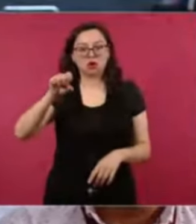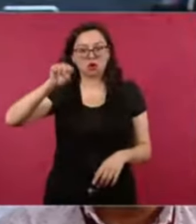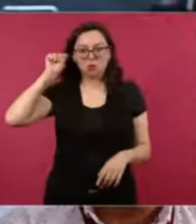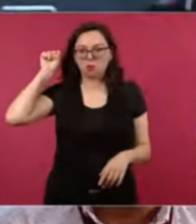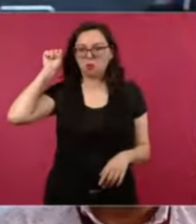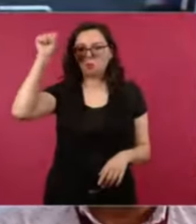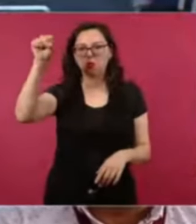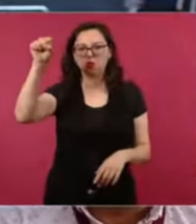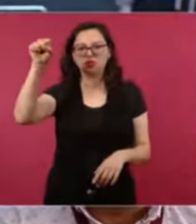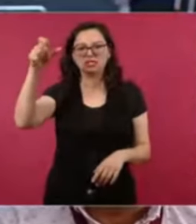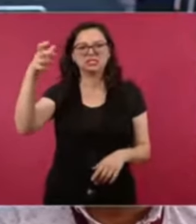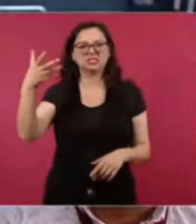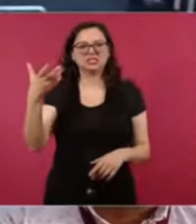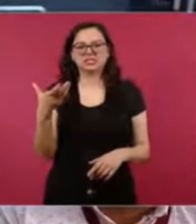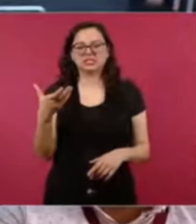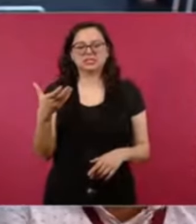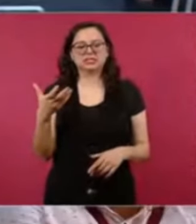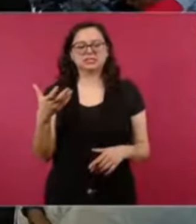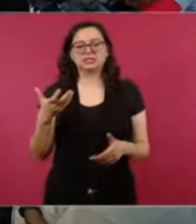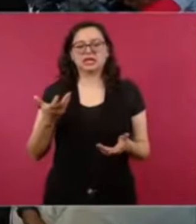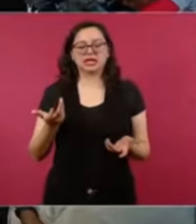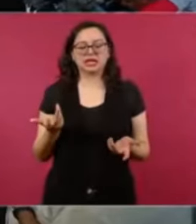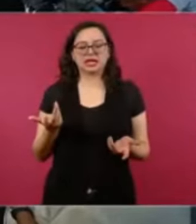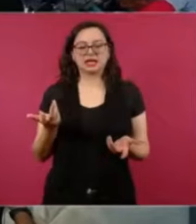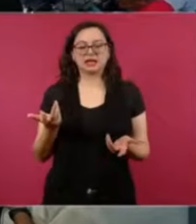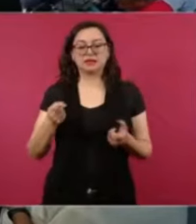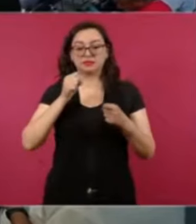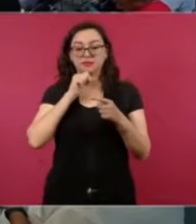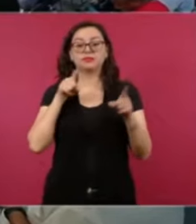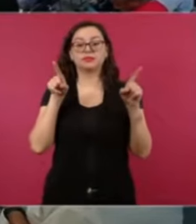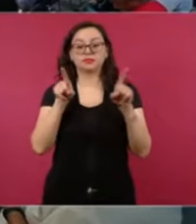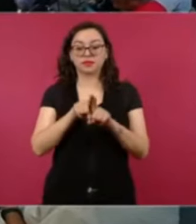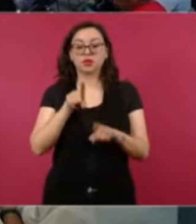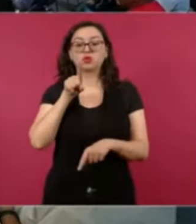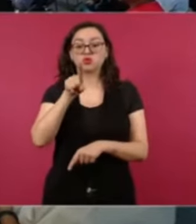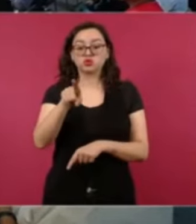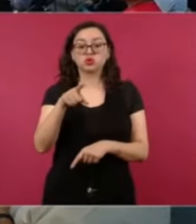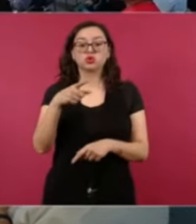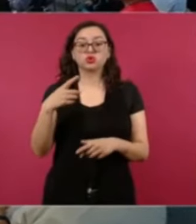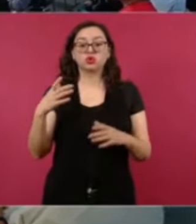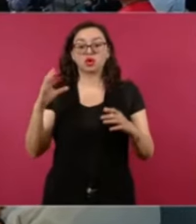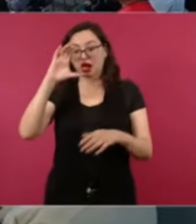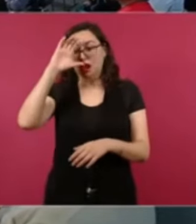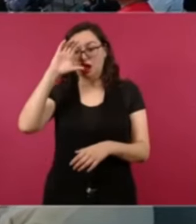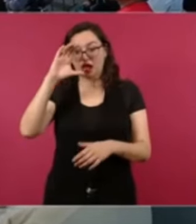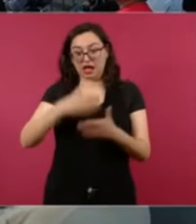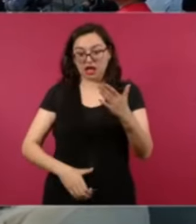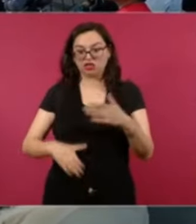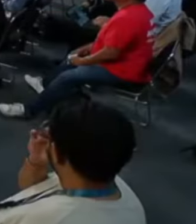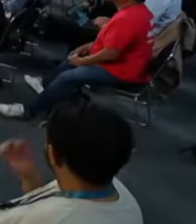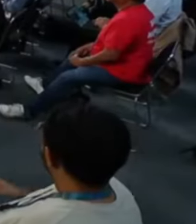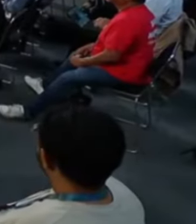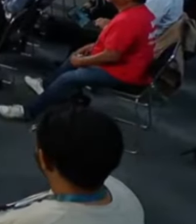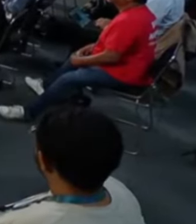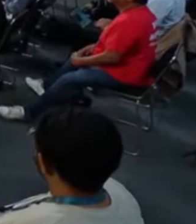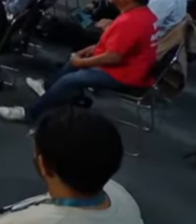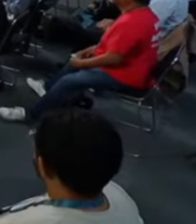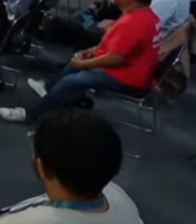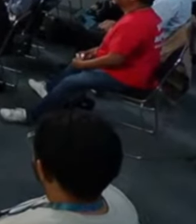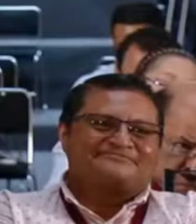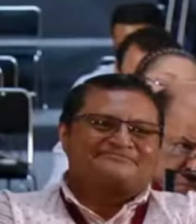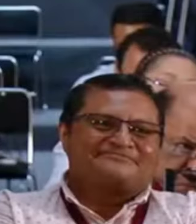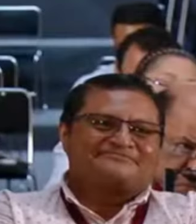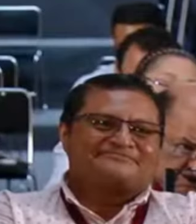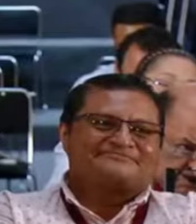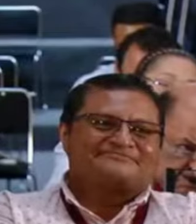y que también está en contra de los católicos. En el volante dicen que hará una